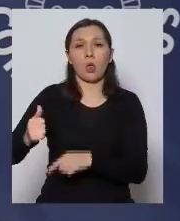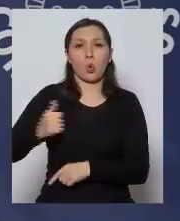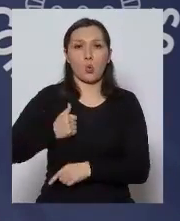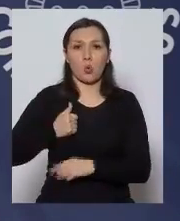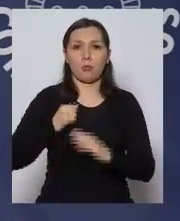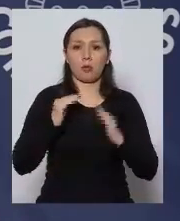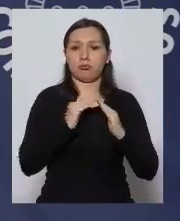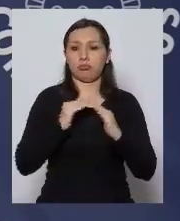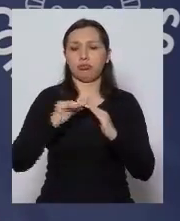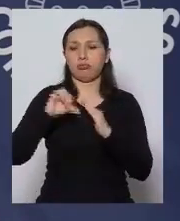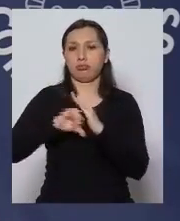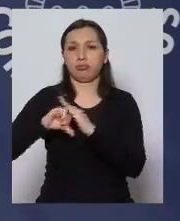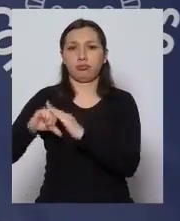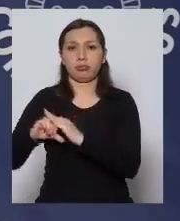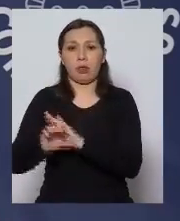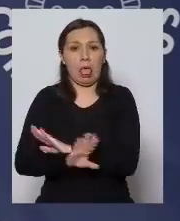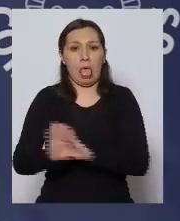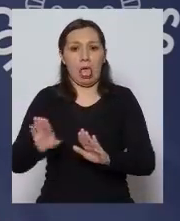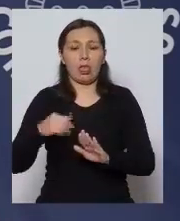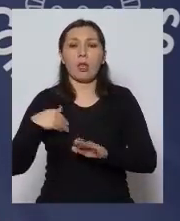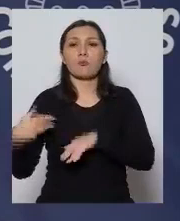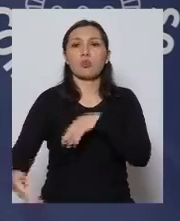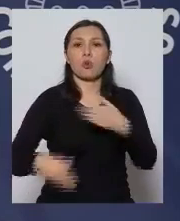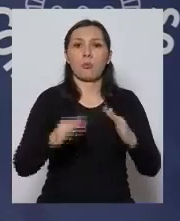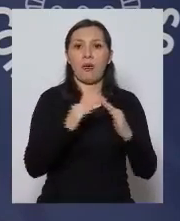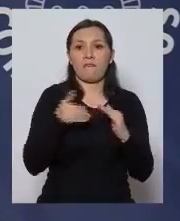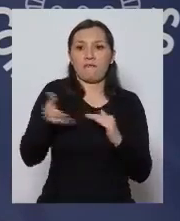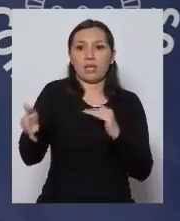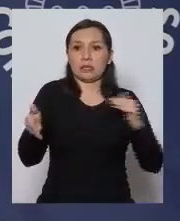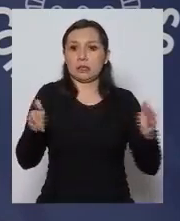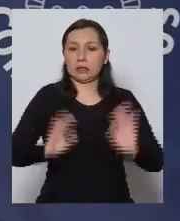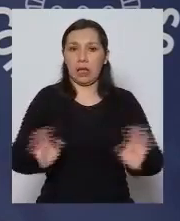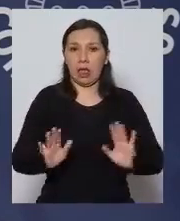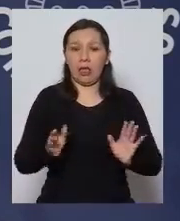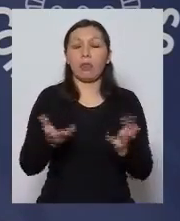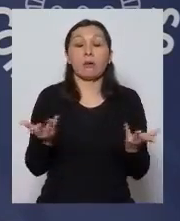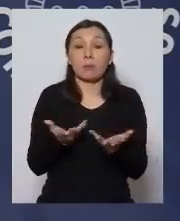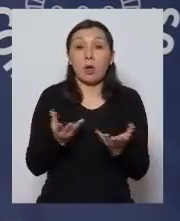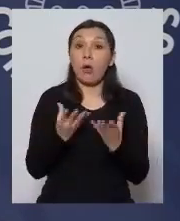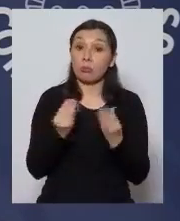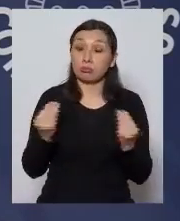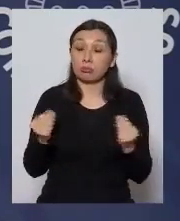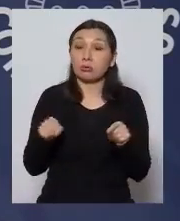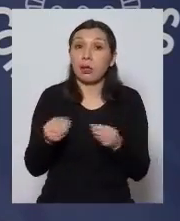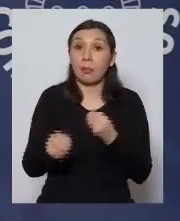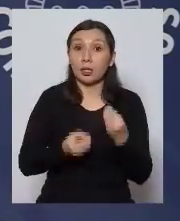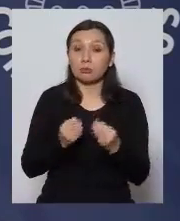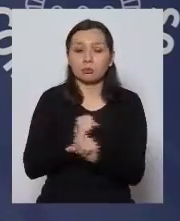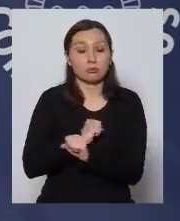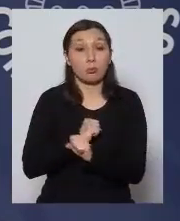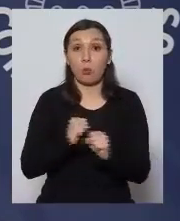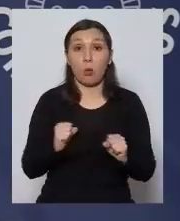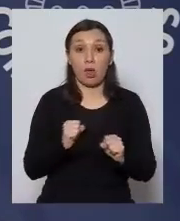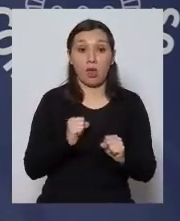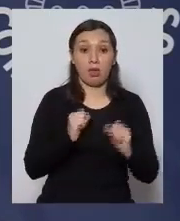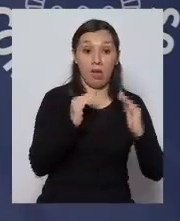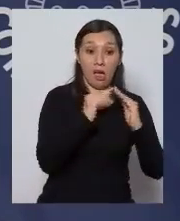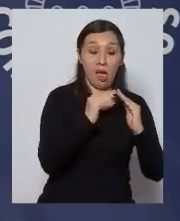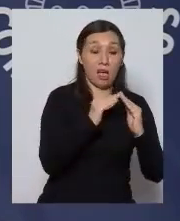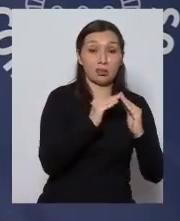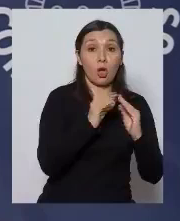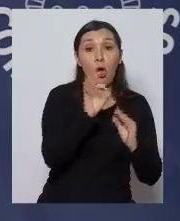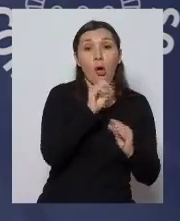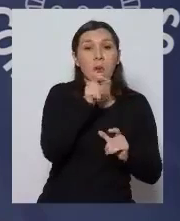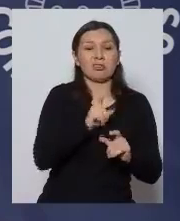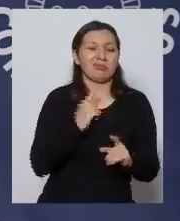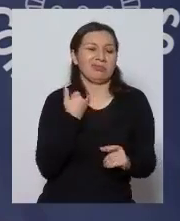cuarentena y dejar de infectar a sus vecinos a sus cercanos dado que muchas veces no es posible o no está la